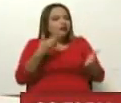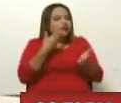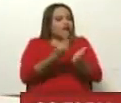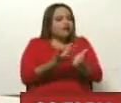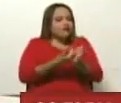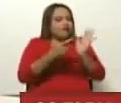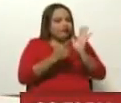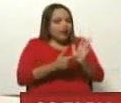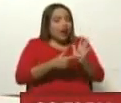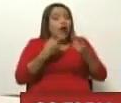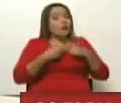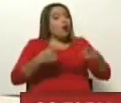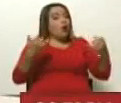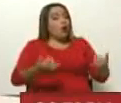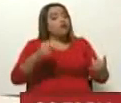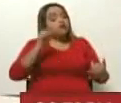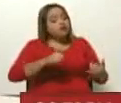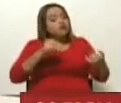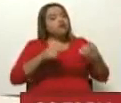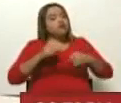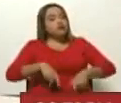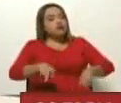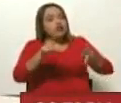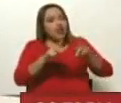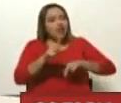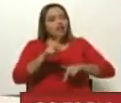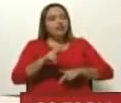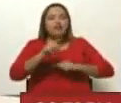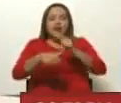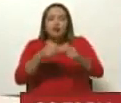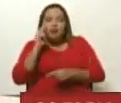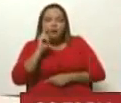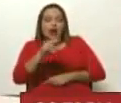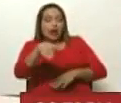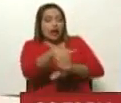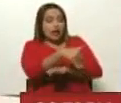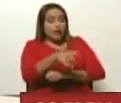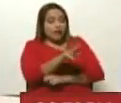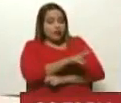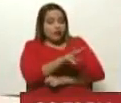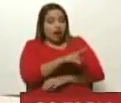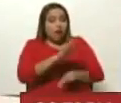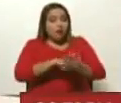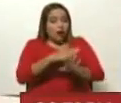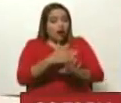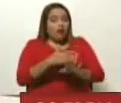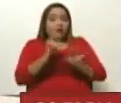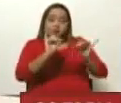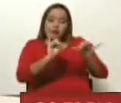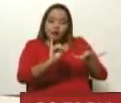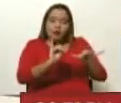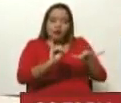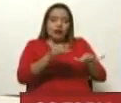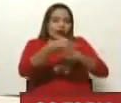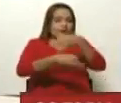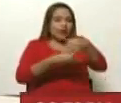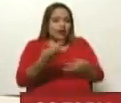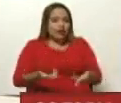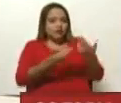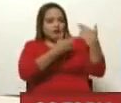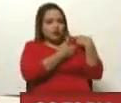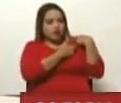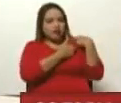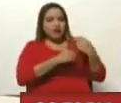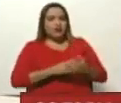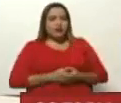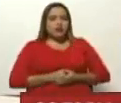y un hecho que vamos a ver reflejado en las calles de Venezuela. Porque tal como lo señalaba el representante,